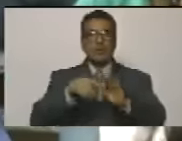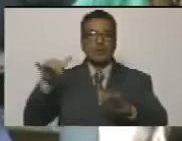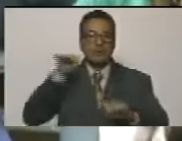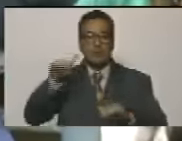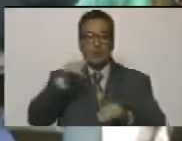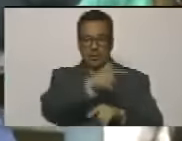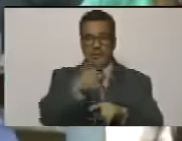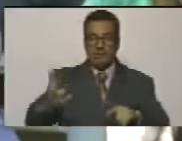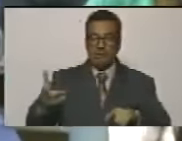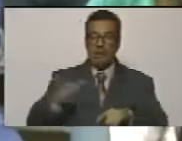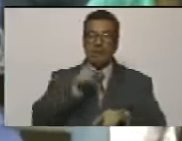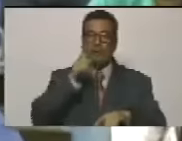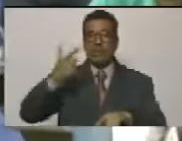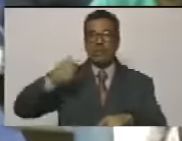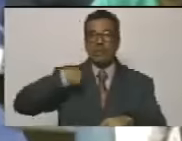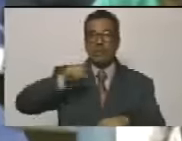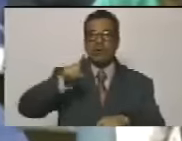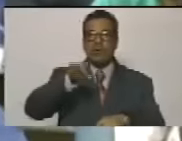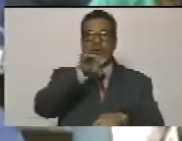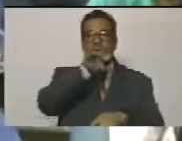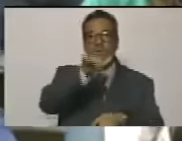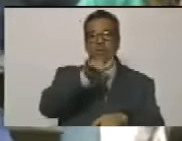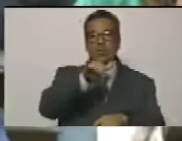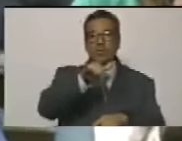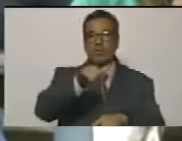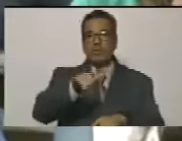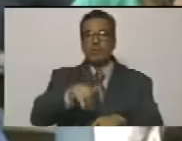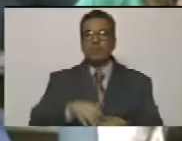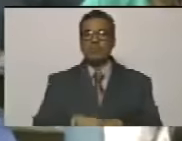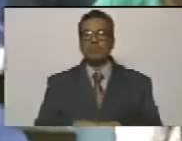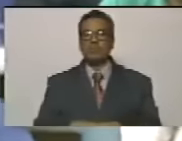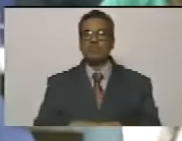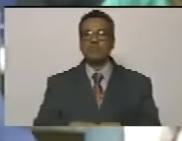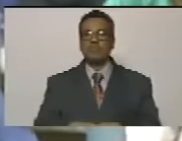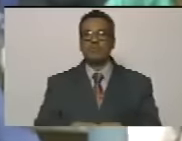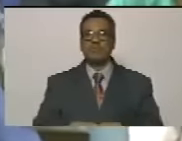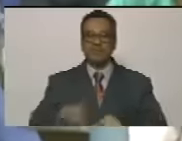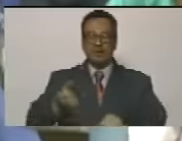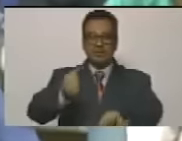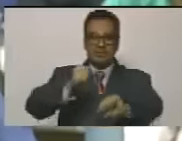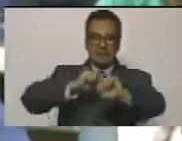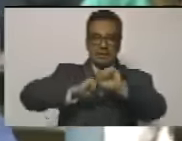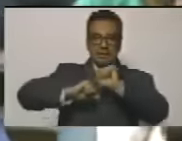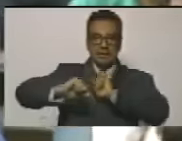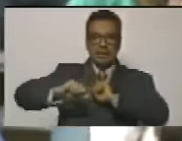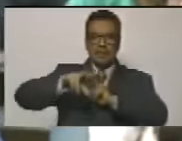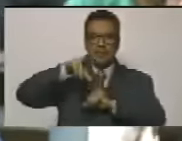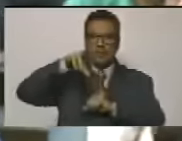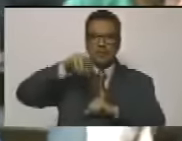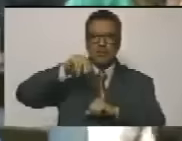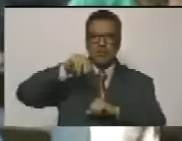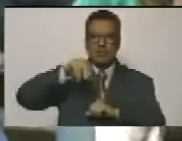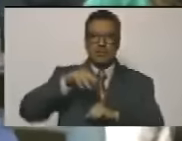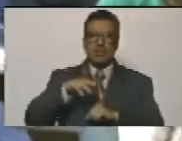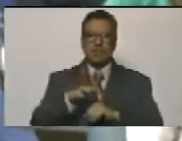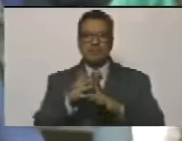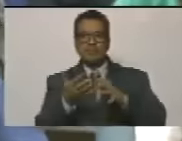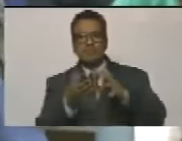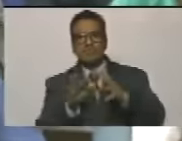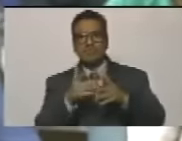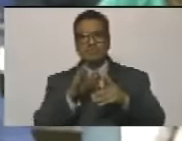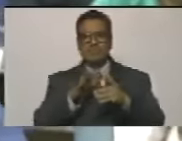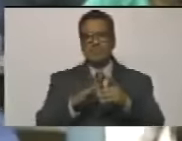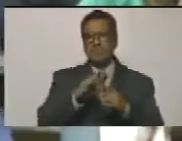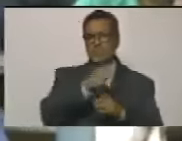grave que ustedes tendrían que tener la misma postura de rechazo no así como lo